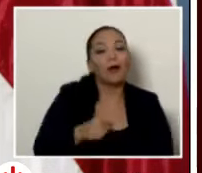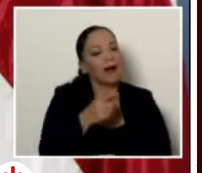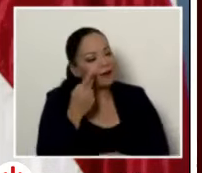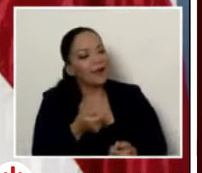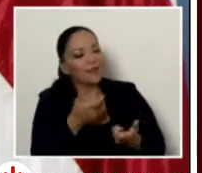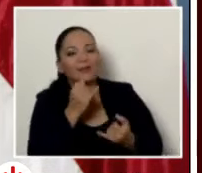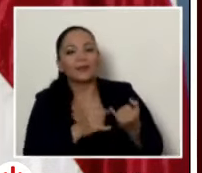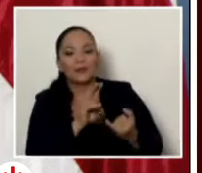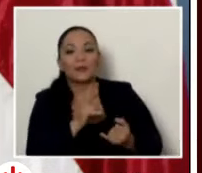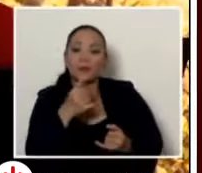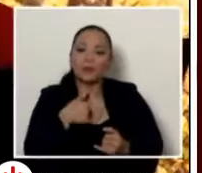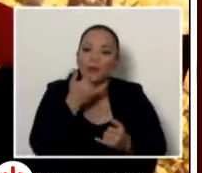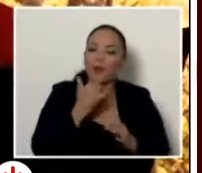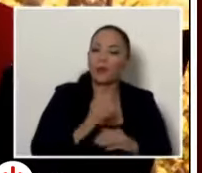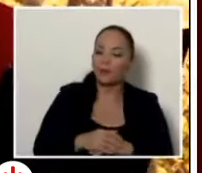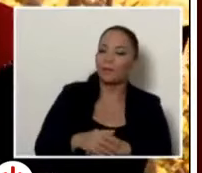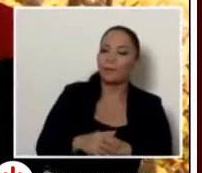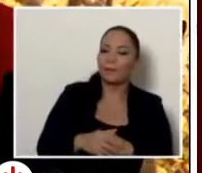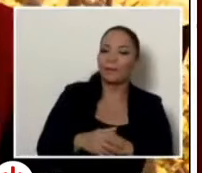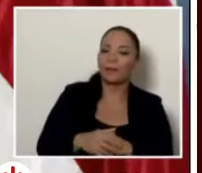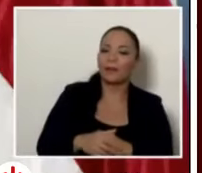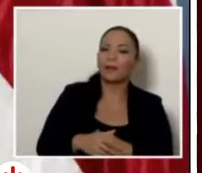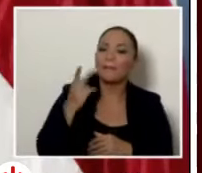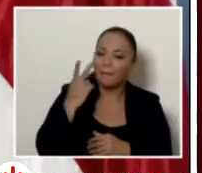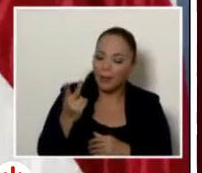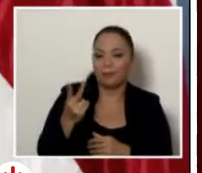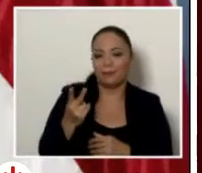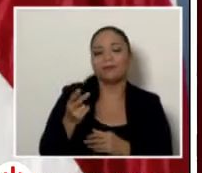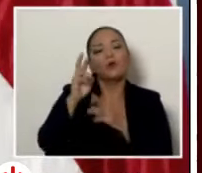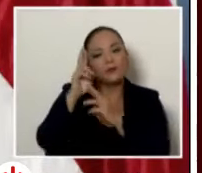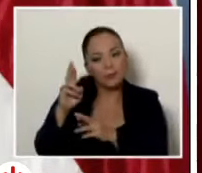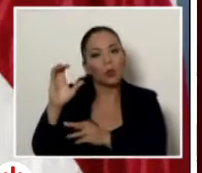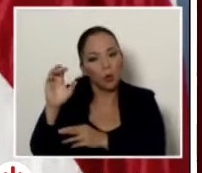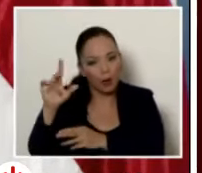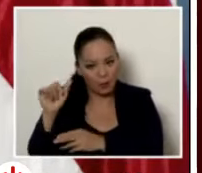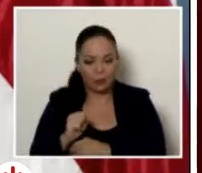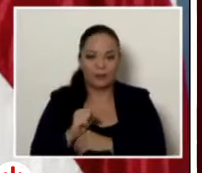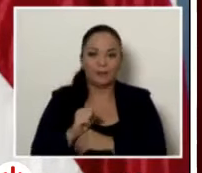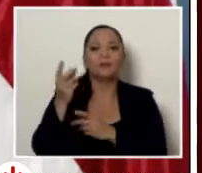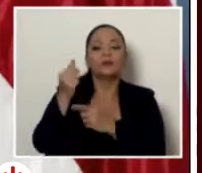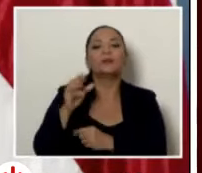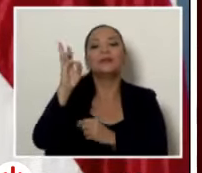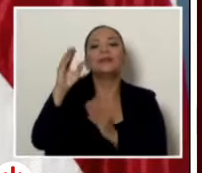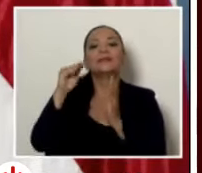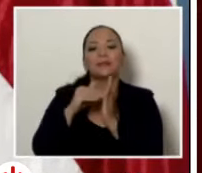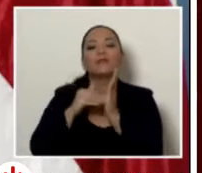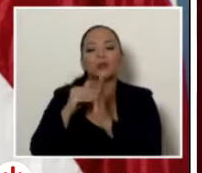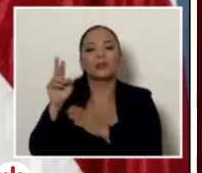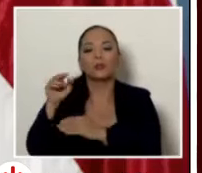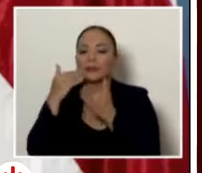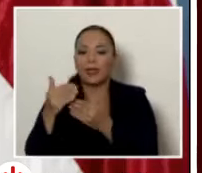yo estaba muy equivocado gracias presidente nada más don Carlos con todo respeto el presupuesto va a ser por 6 mil millones de colones gracias